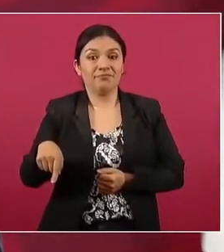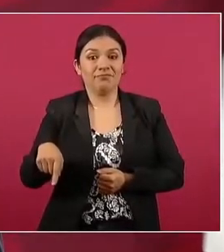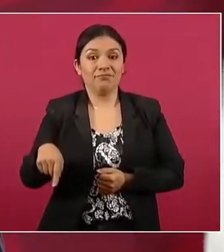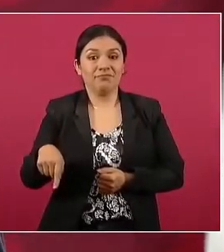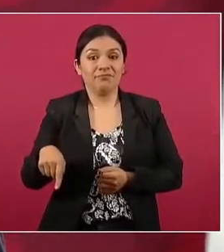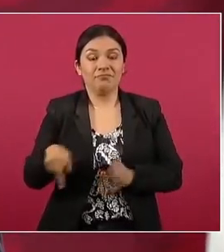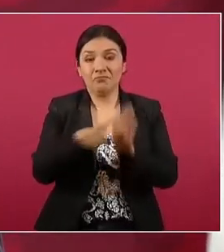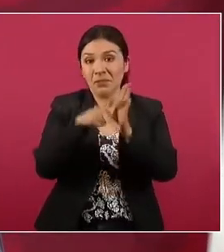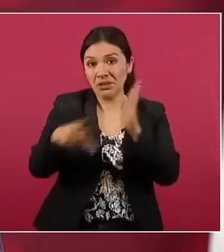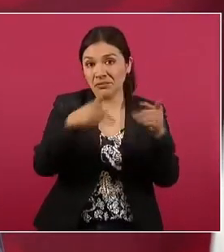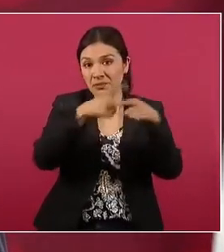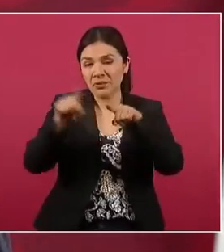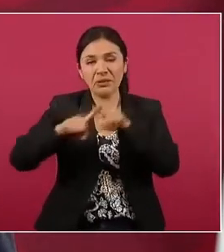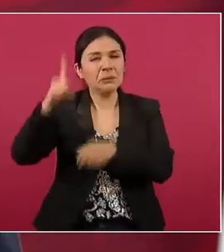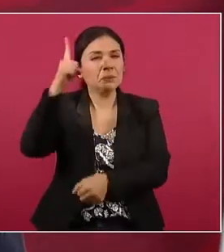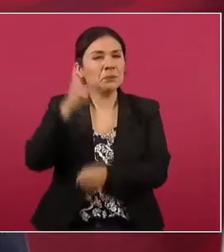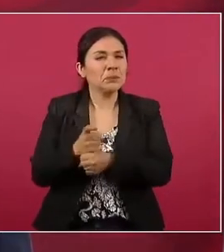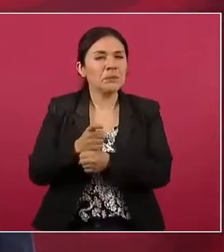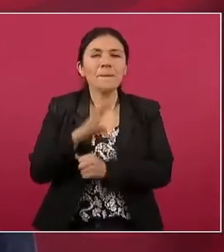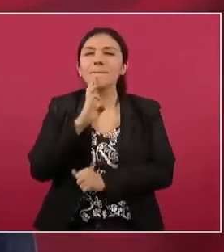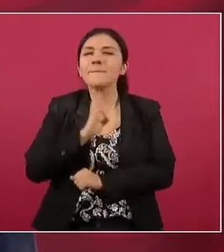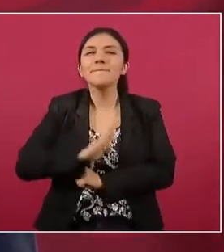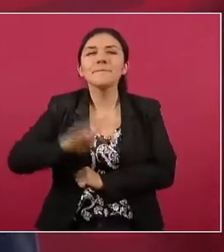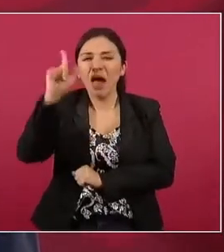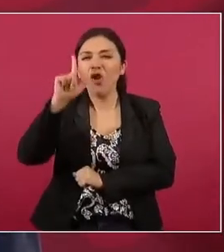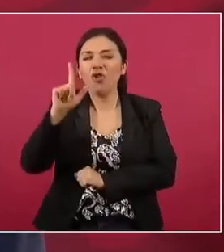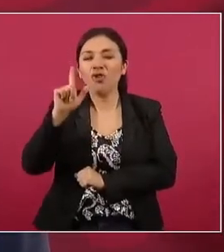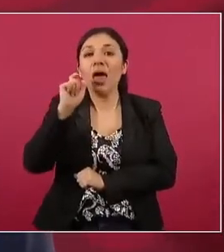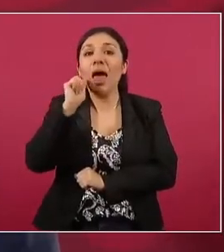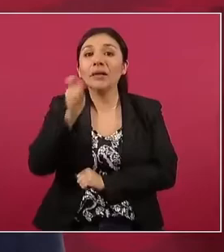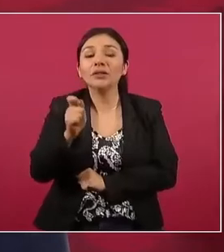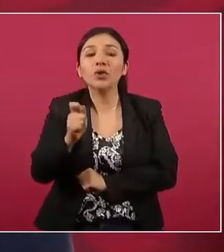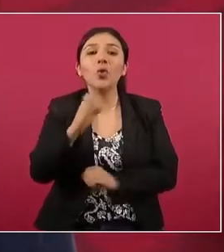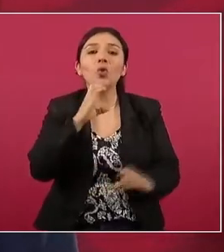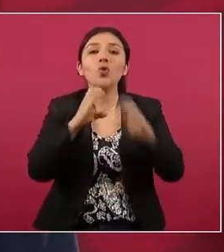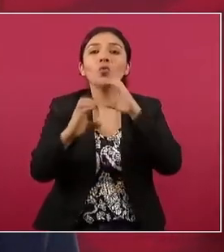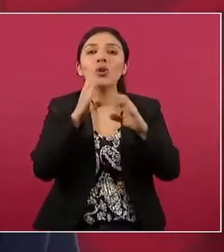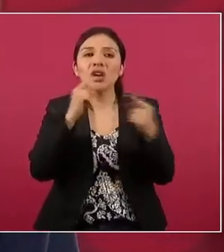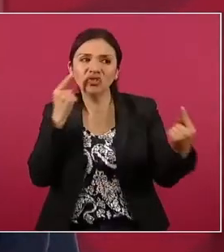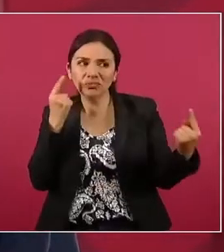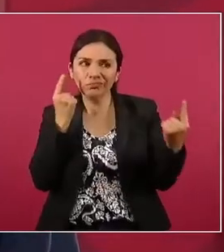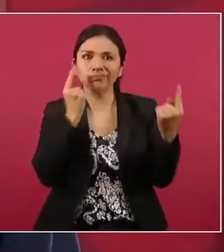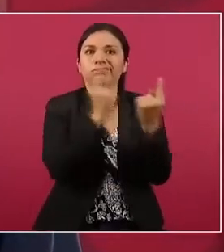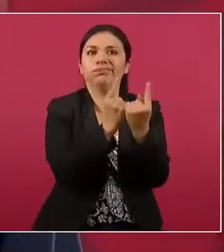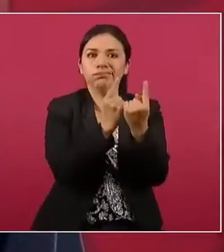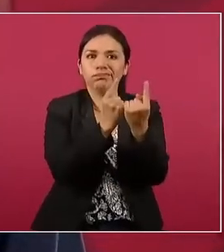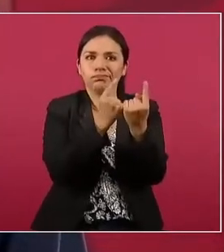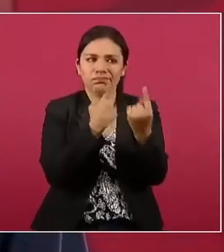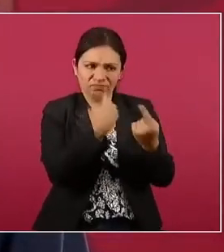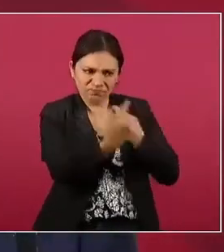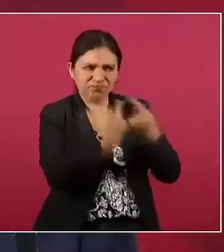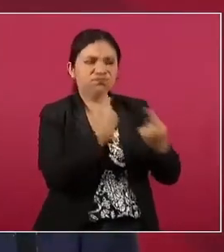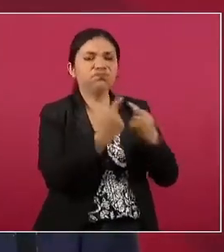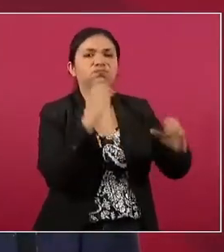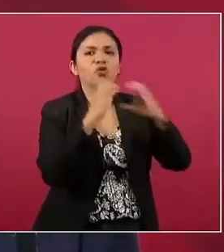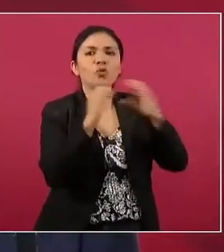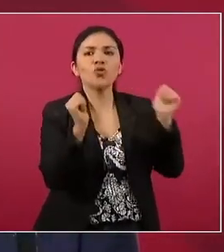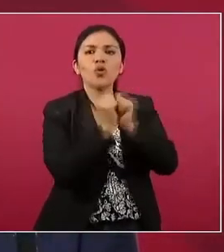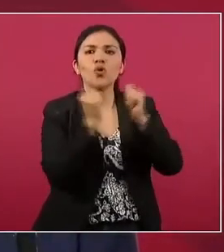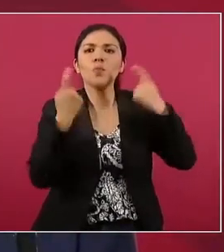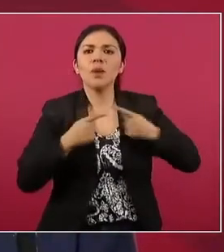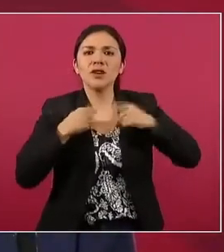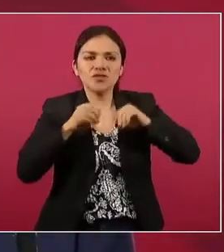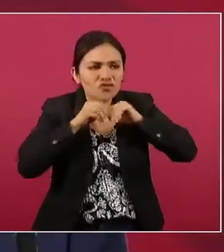Lo más eficaz es la comunicación directa con la gente,